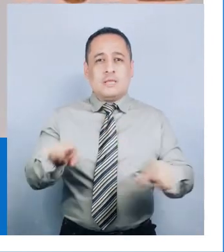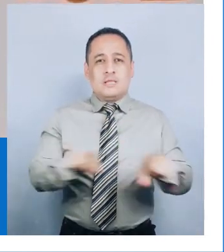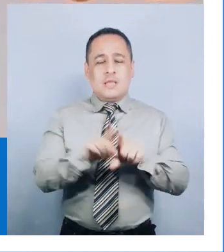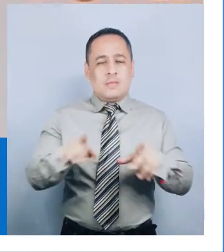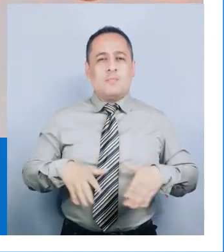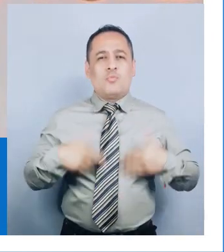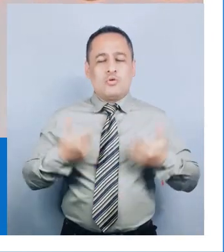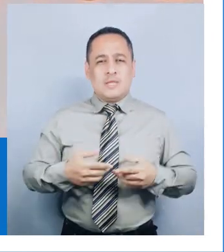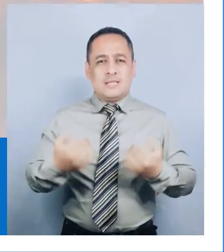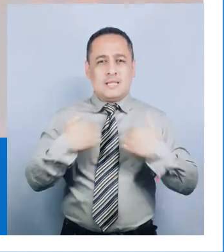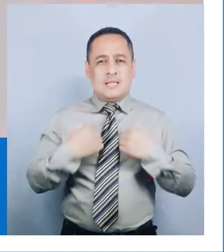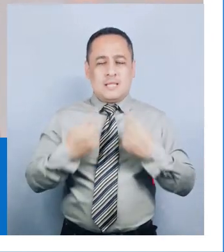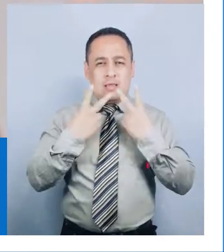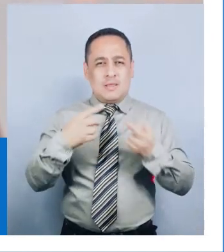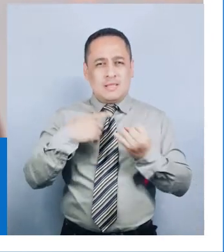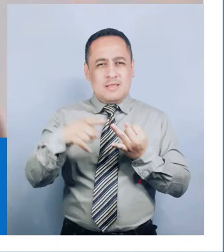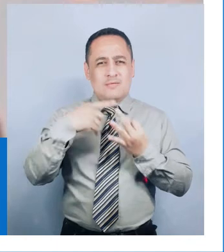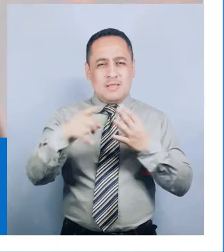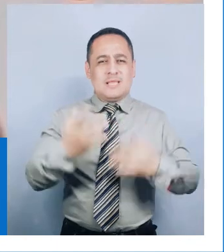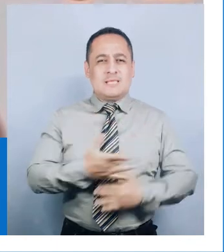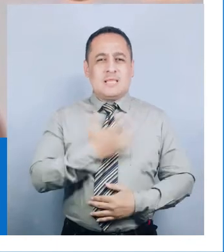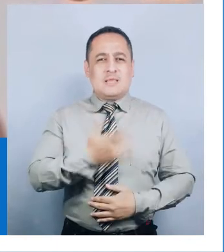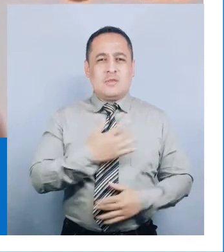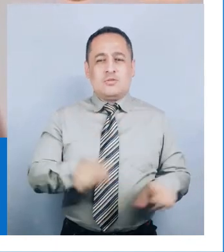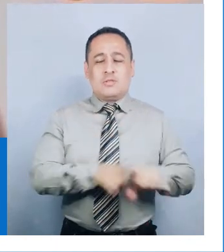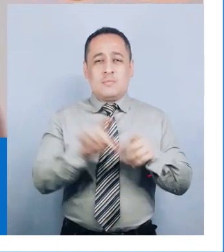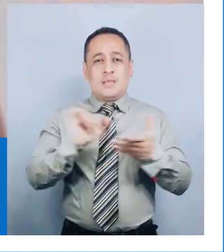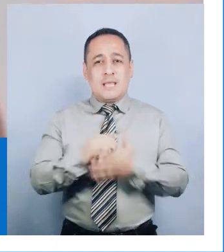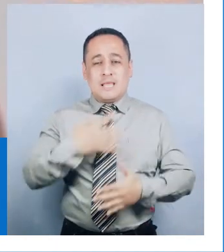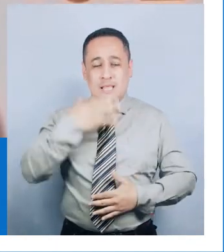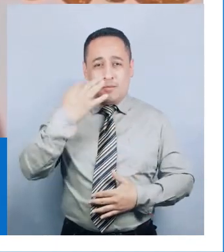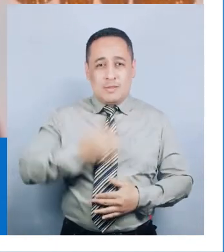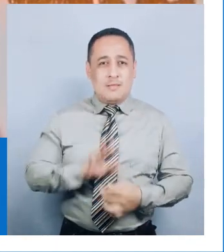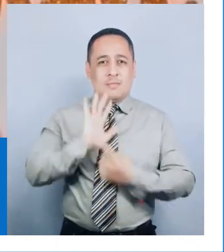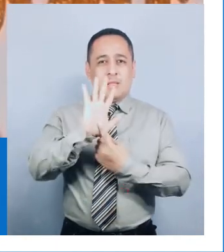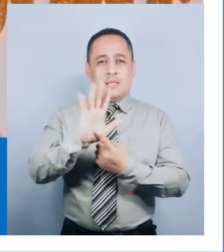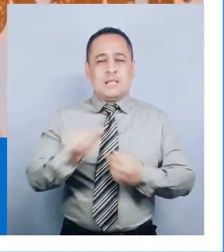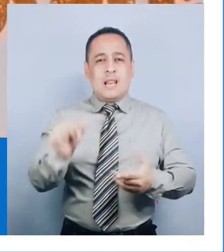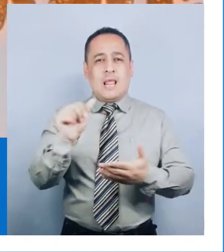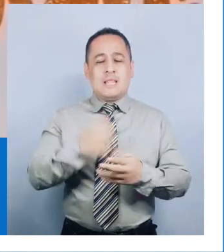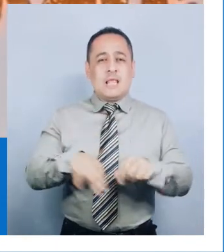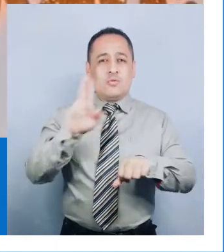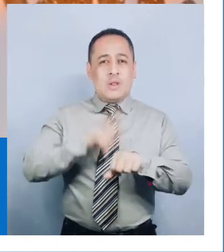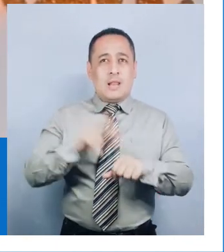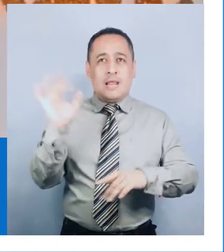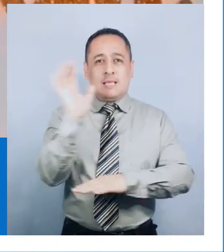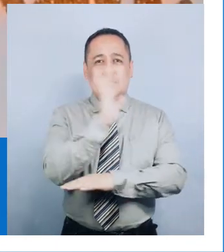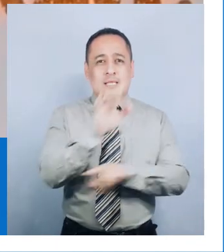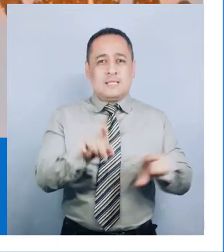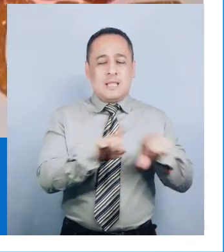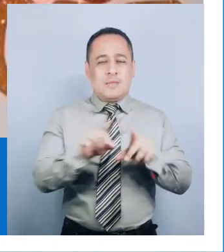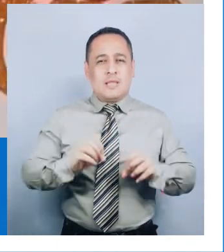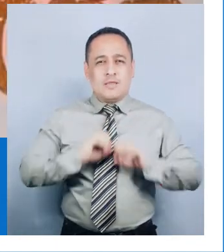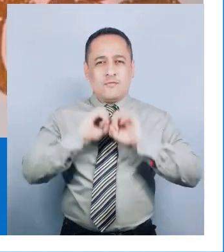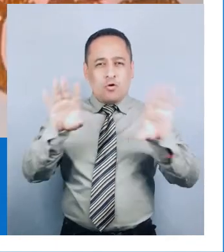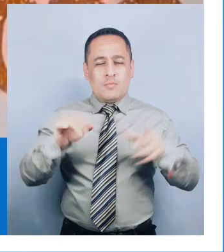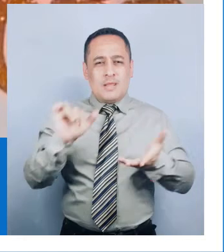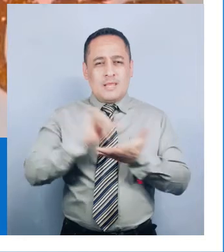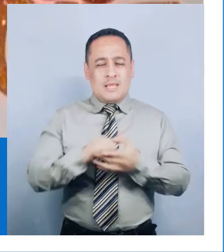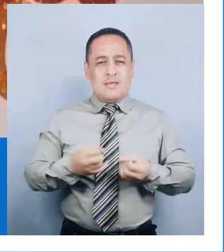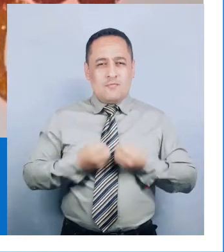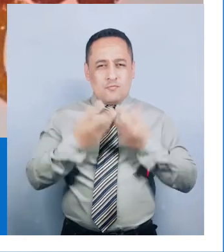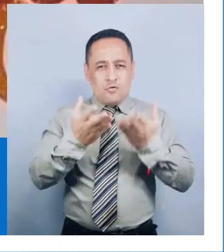poesía, el de poder componer todos los sentimientos que él albergaba en cuanto a la naturaleza. El